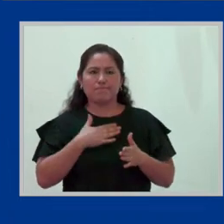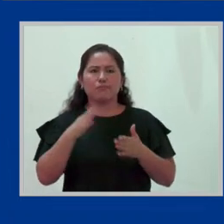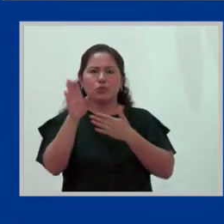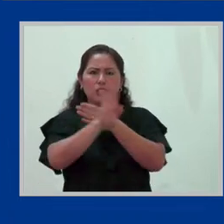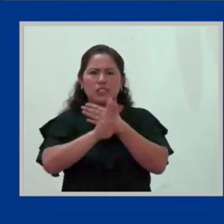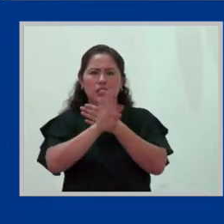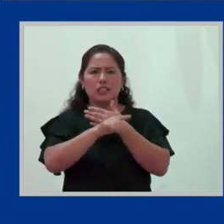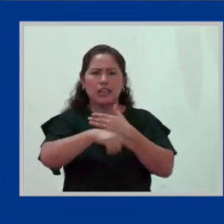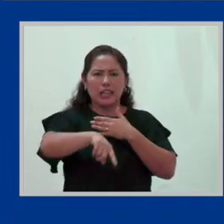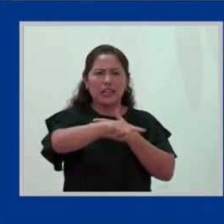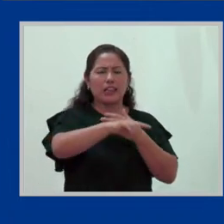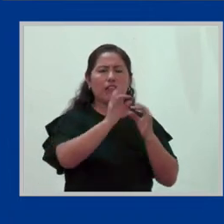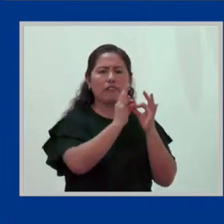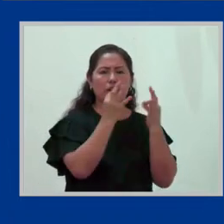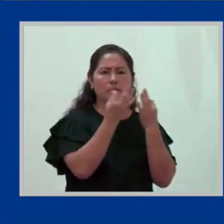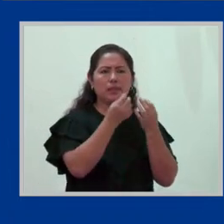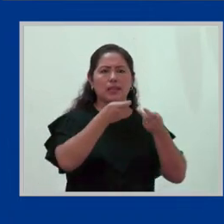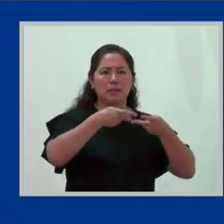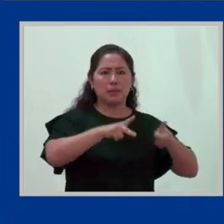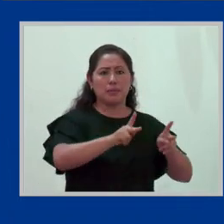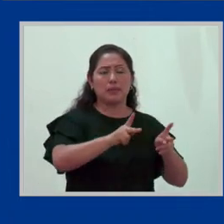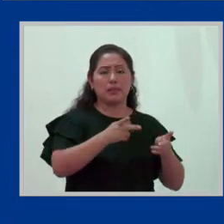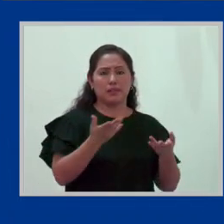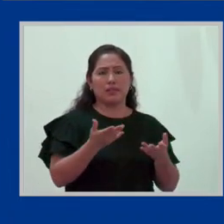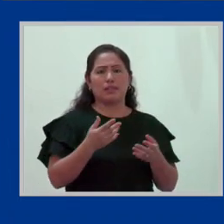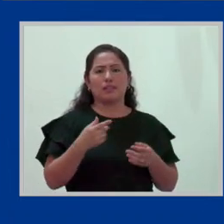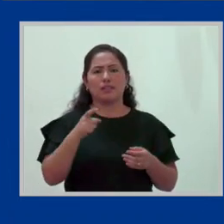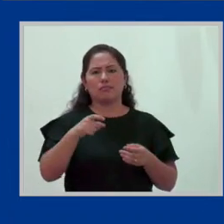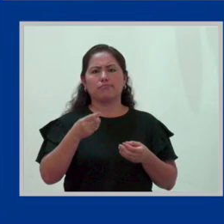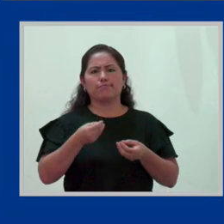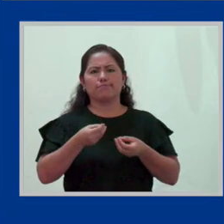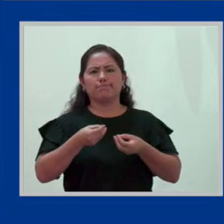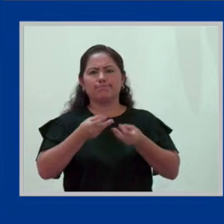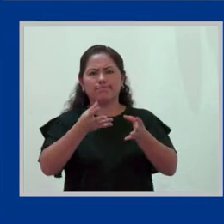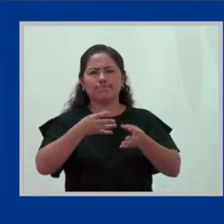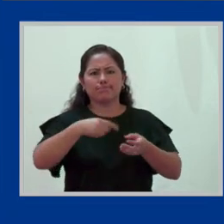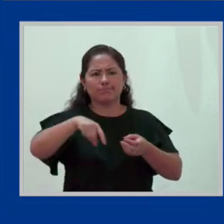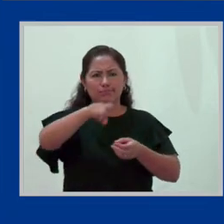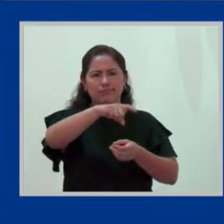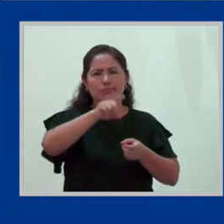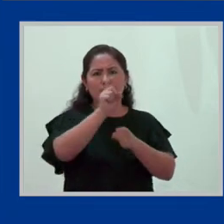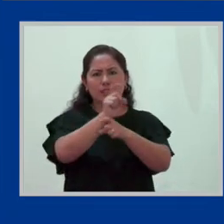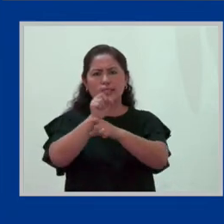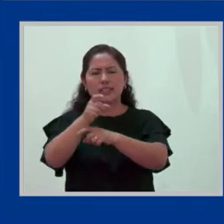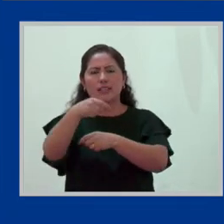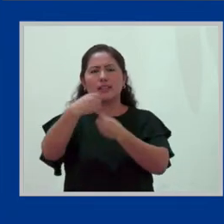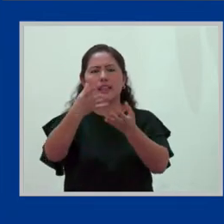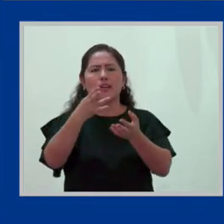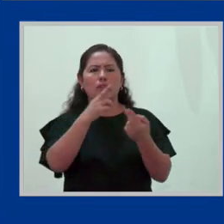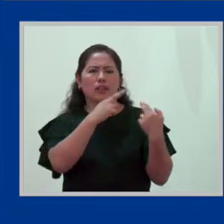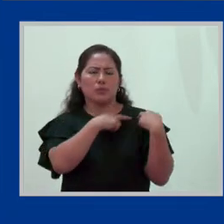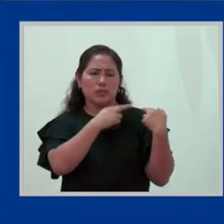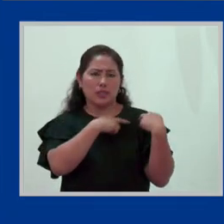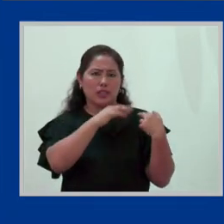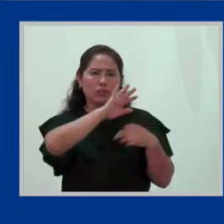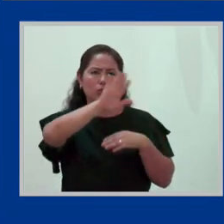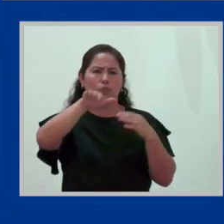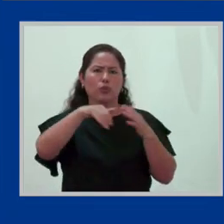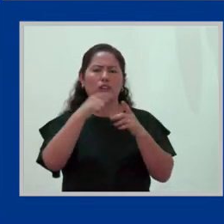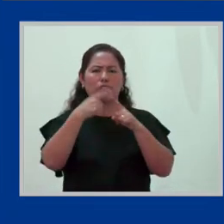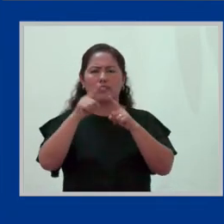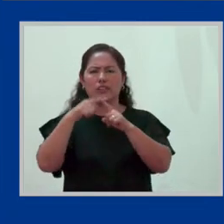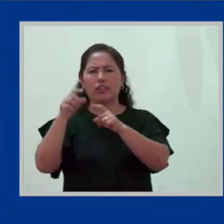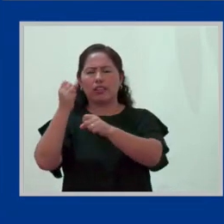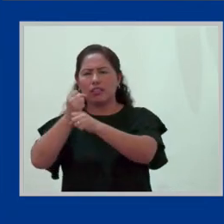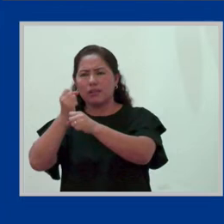protección a las familias que permita esto y que fomente una real corresponsabilidad de todo lo que suponga las labores